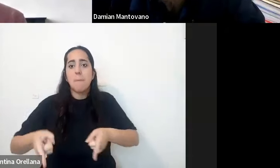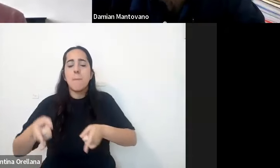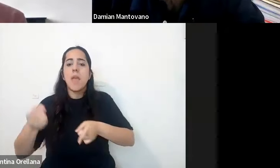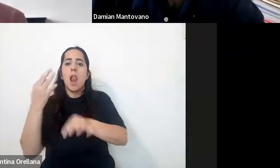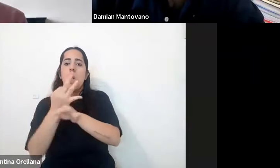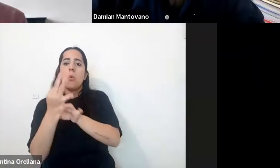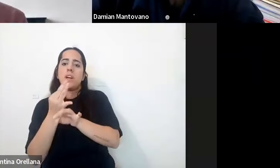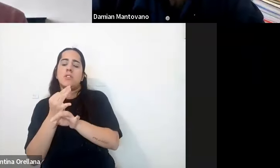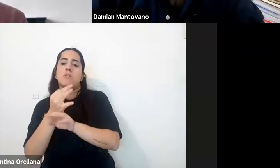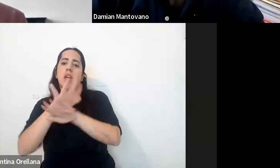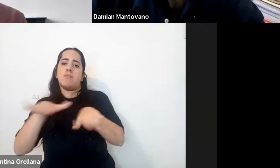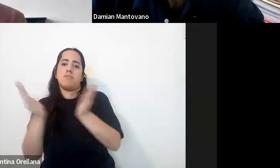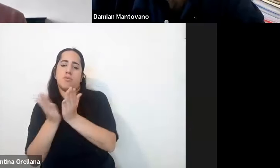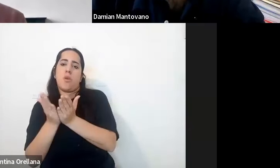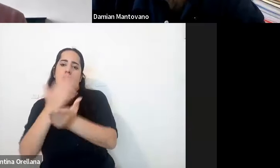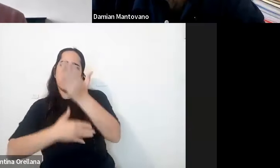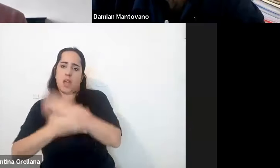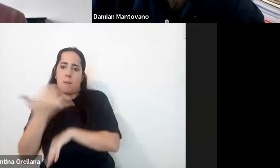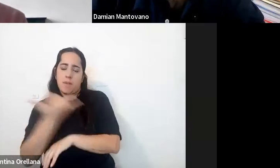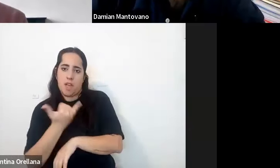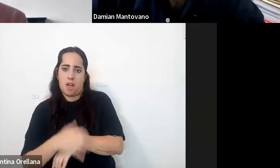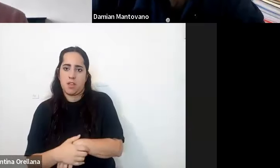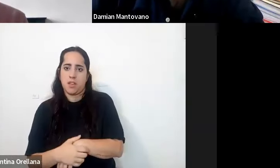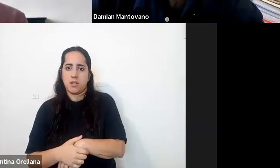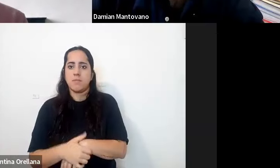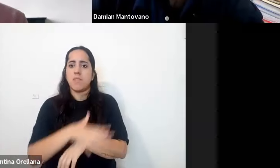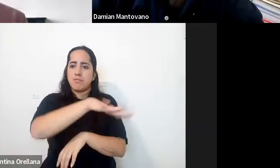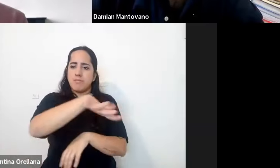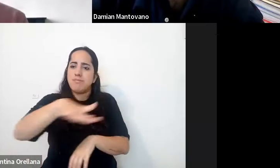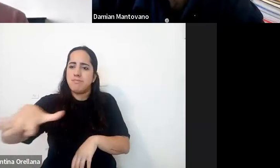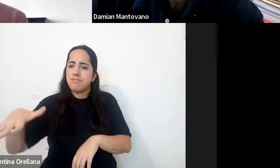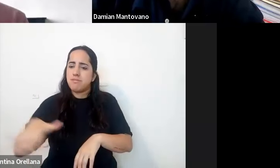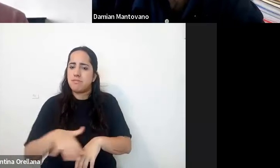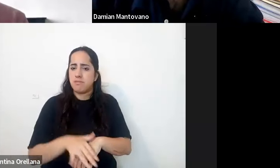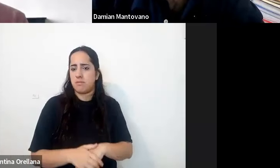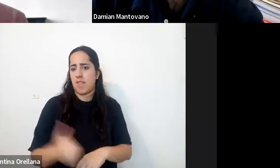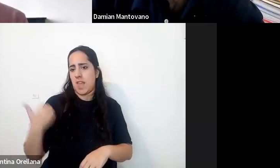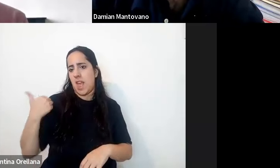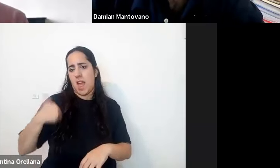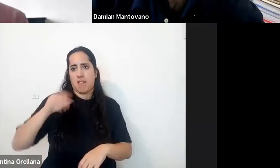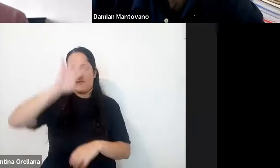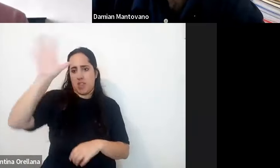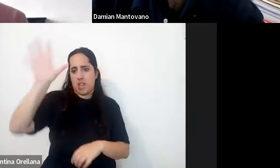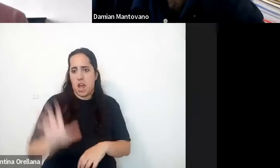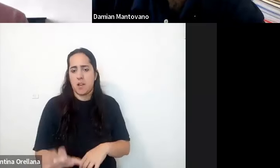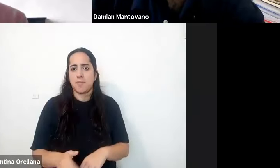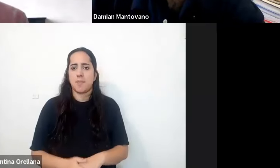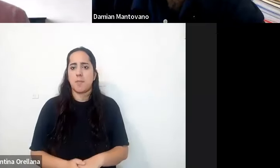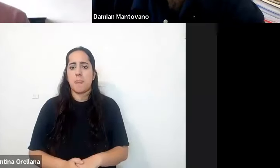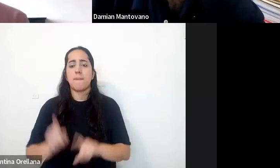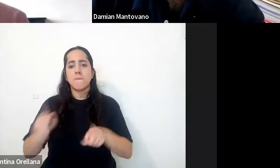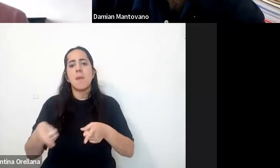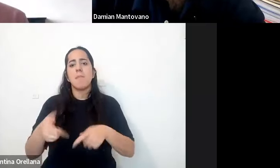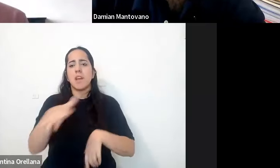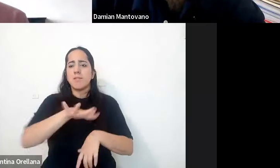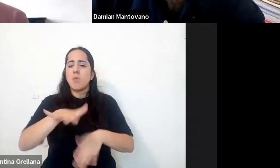particular en cada contexto educativo en cada parte del territorio los nuevos escenarios también tienen